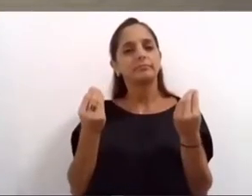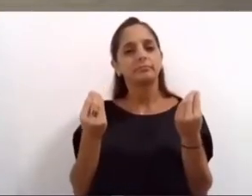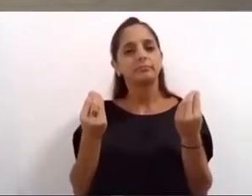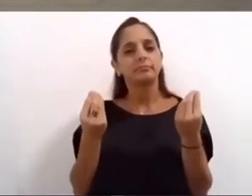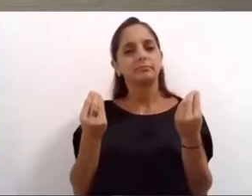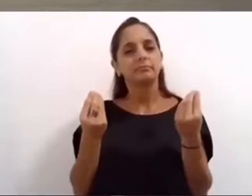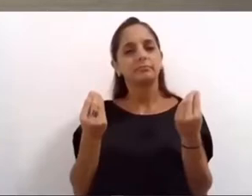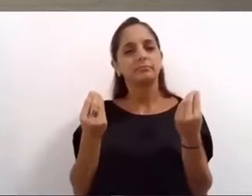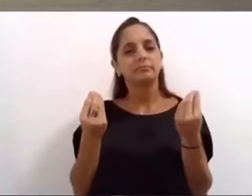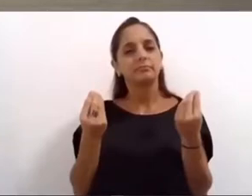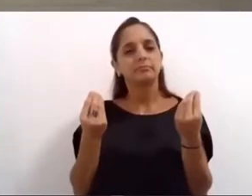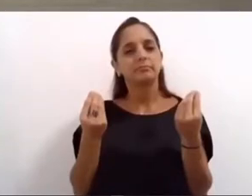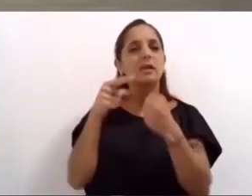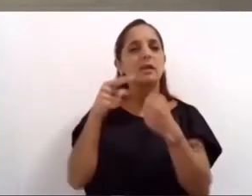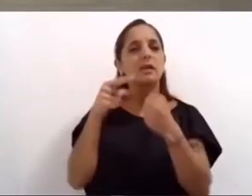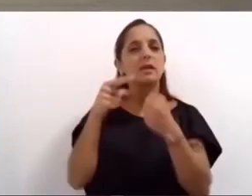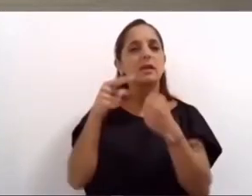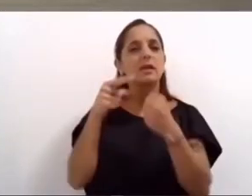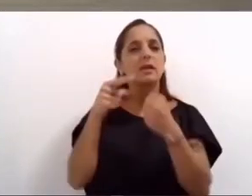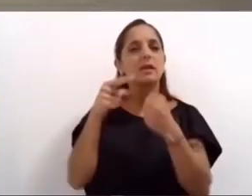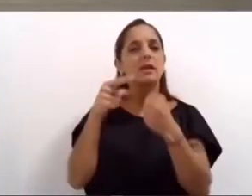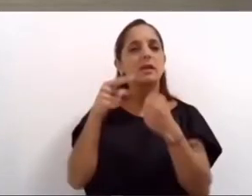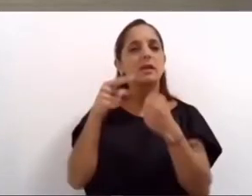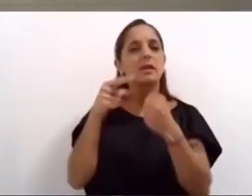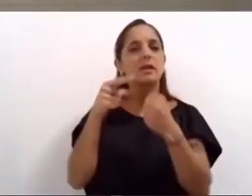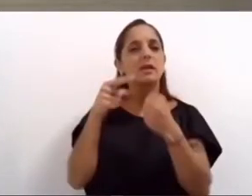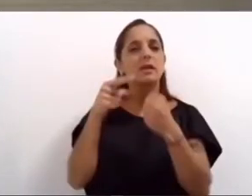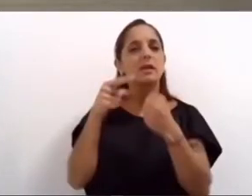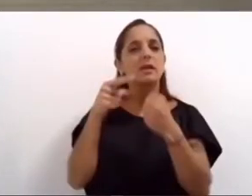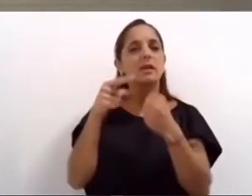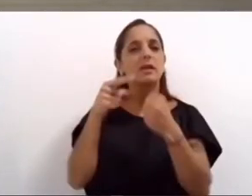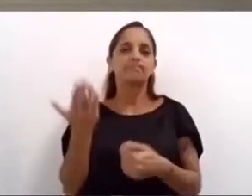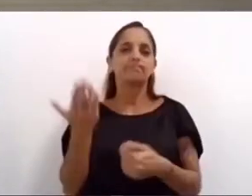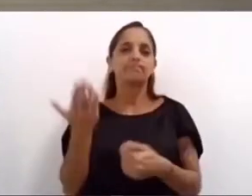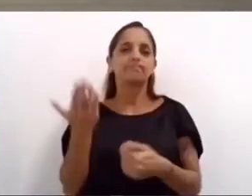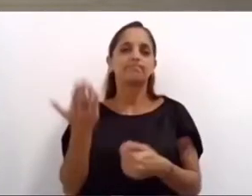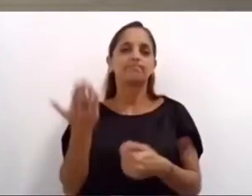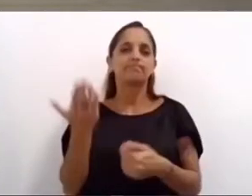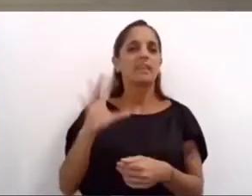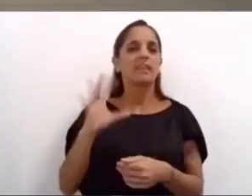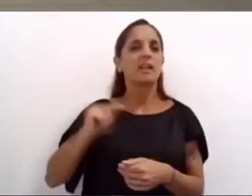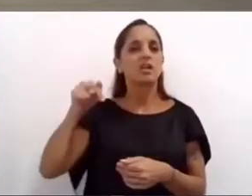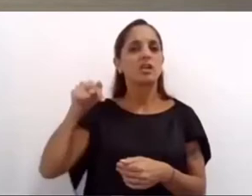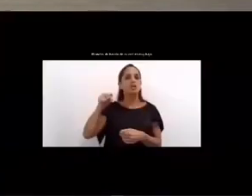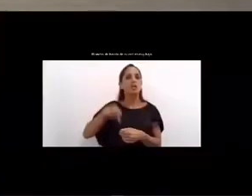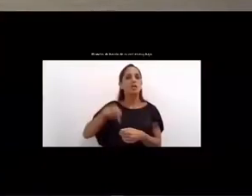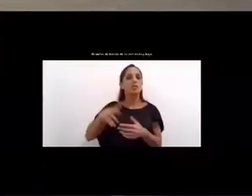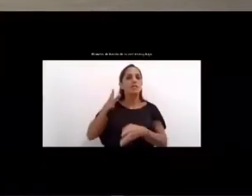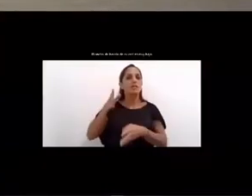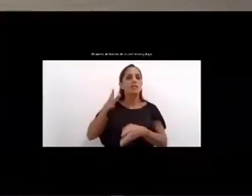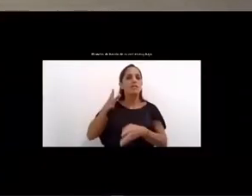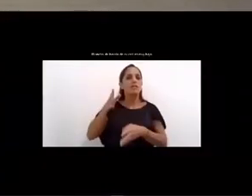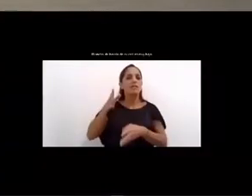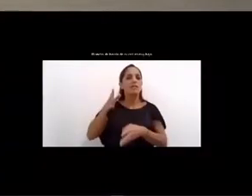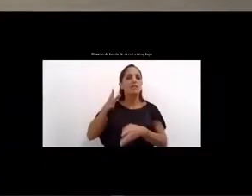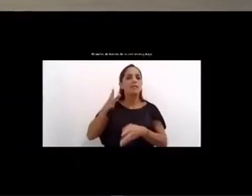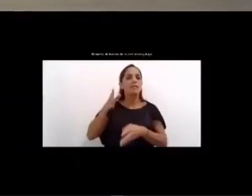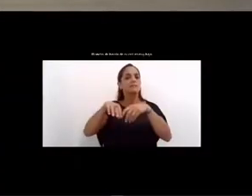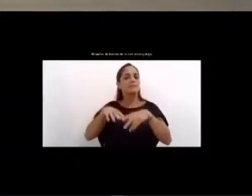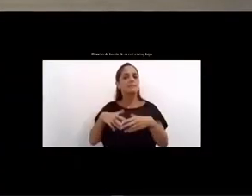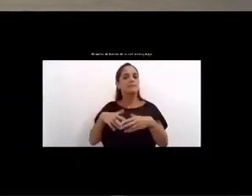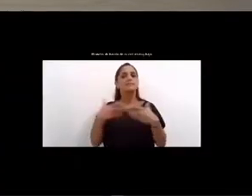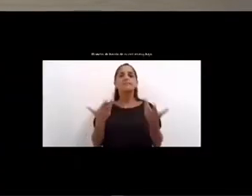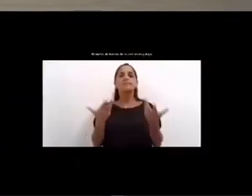la plaza que significó el inicio de un año donde la violencia recrudeció en Rosario y vamos a trabajar juntos para que podamos todos